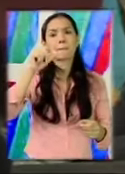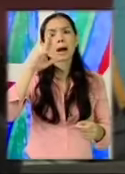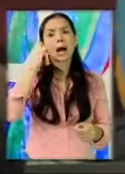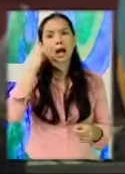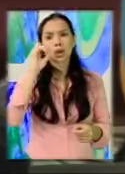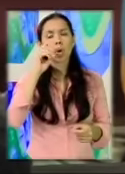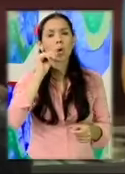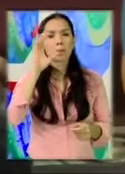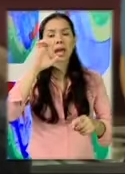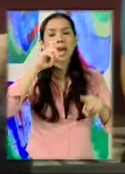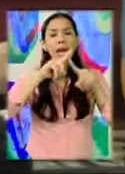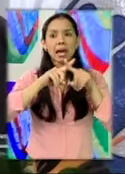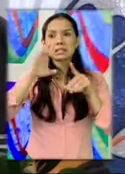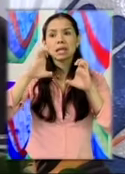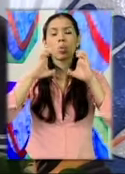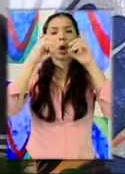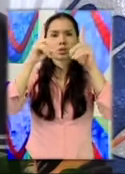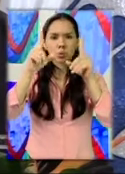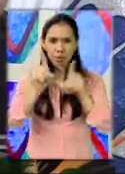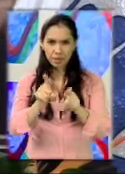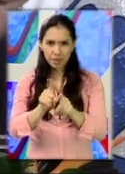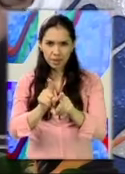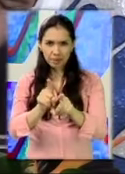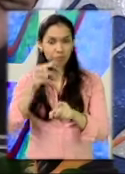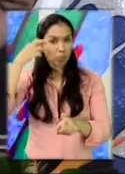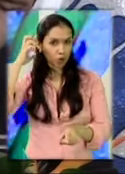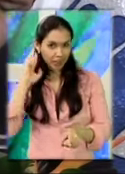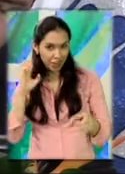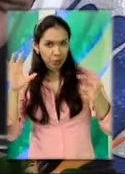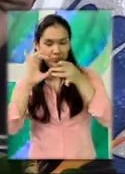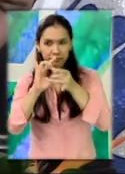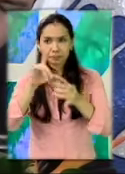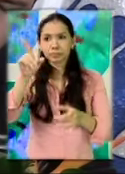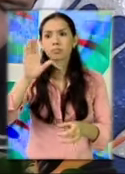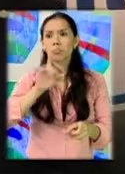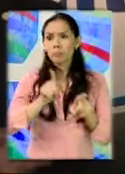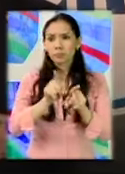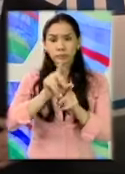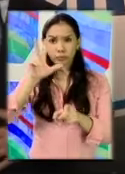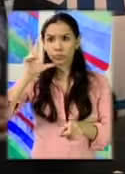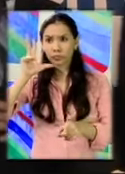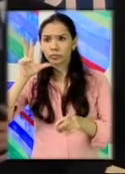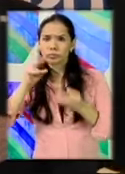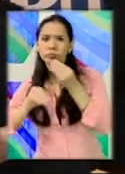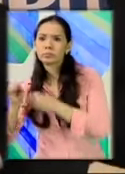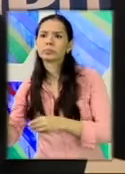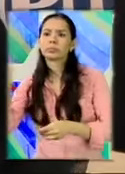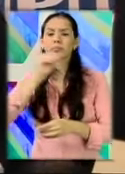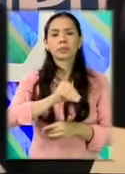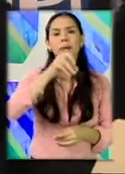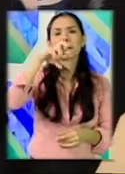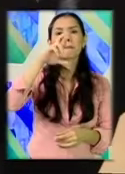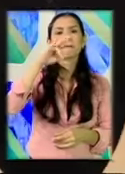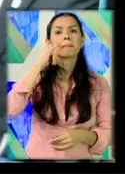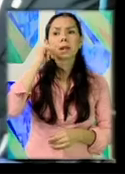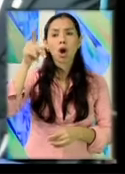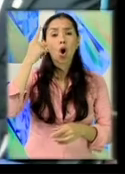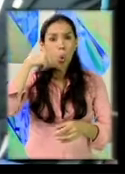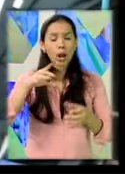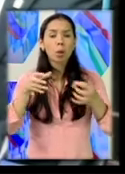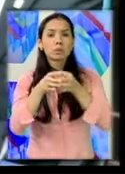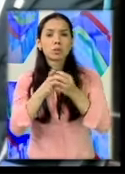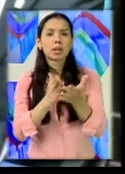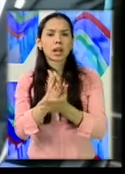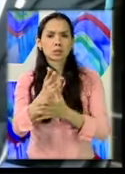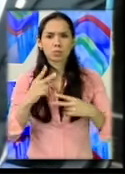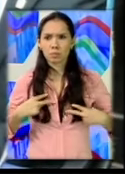exministro de Educación de Portillo. Luis Fernando Pérez, aunque se distanció de la sombra de la manita, es actual presidente de la Comisión de Derechos Humanos. Mario